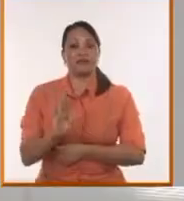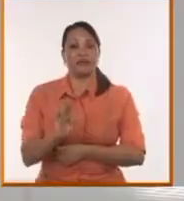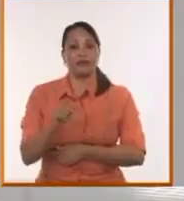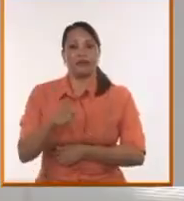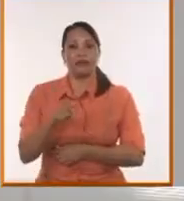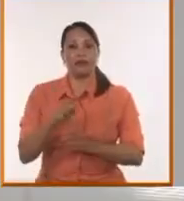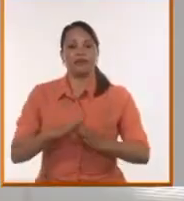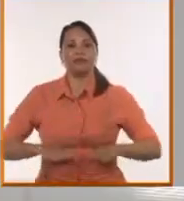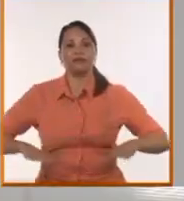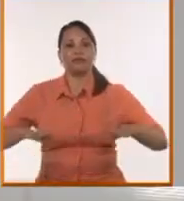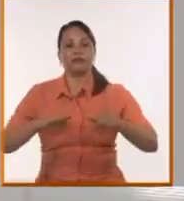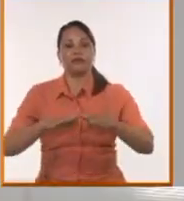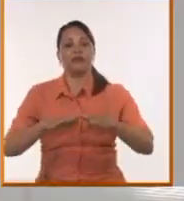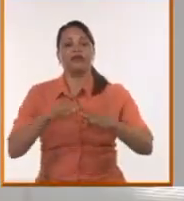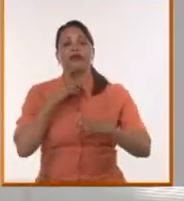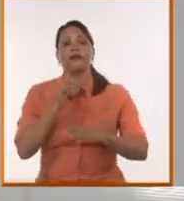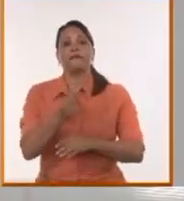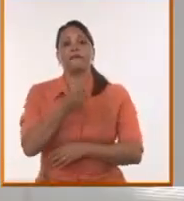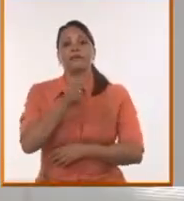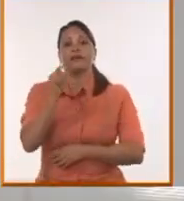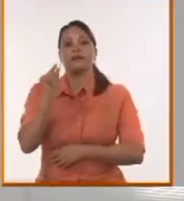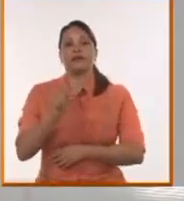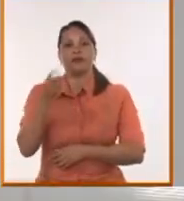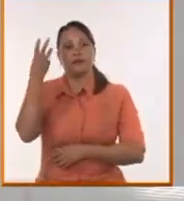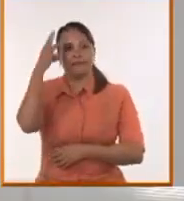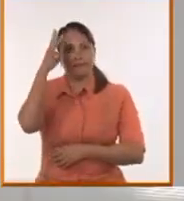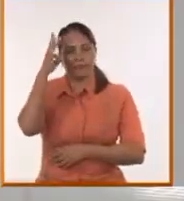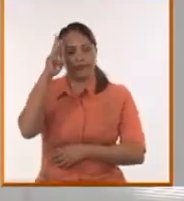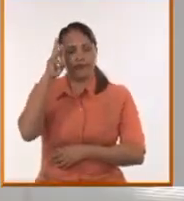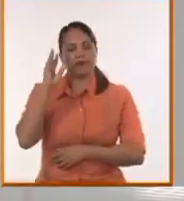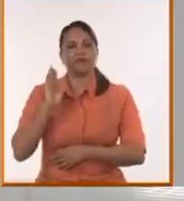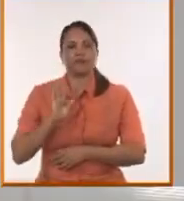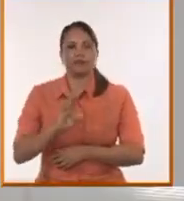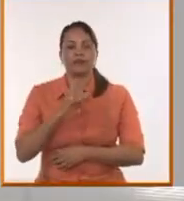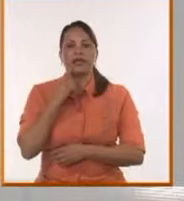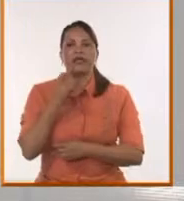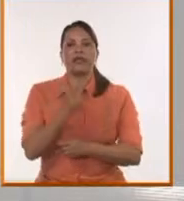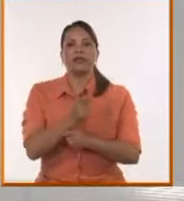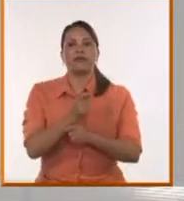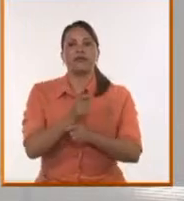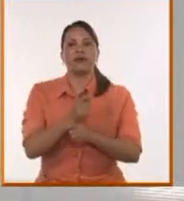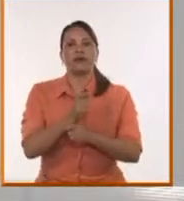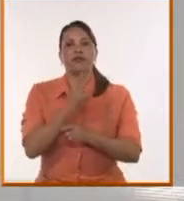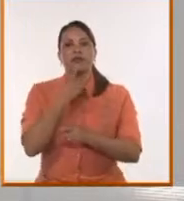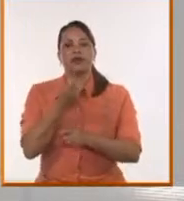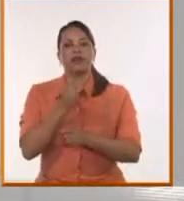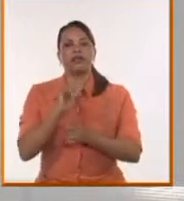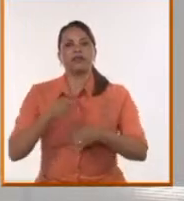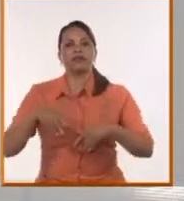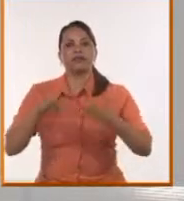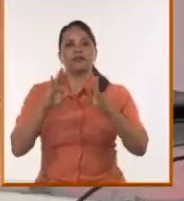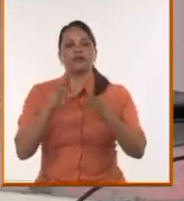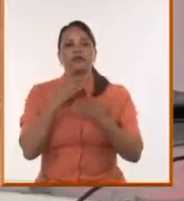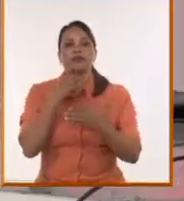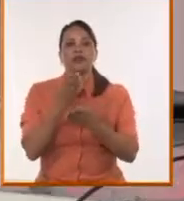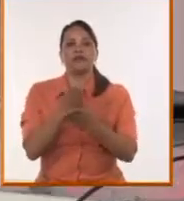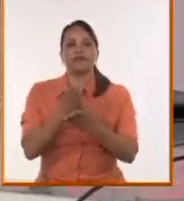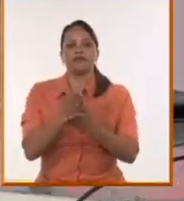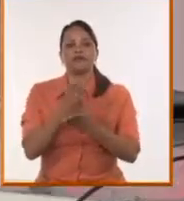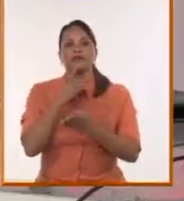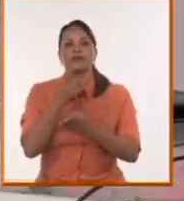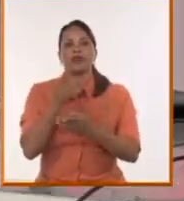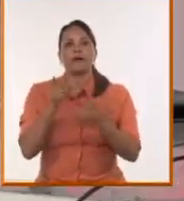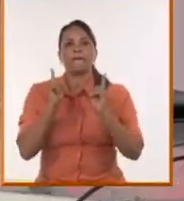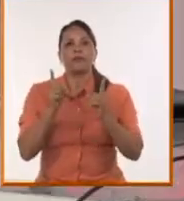periodista mexicana, colaboradora del medio digital de raíz y educadora popular en el Instituto Nacional de Formación Política de